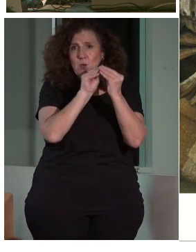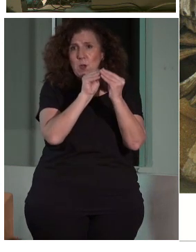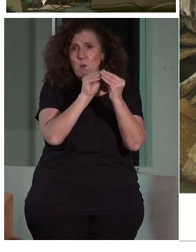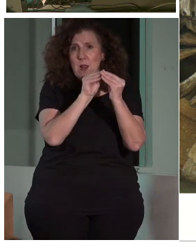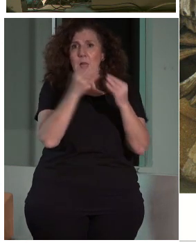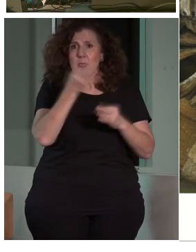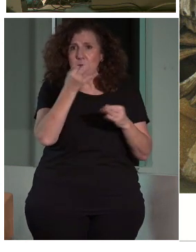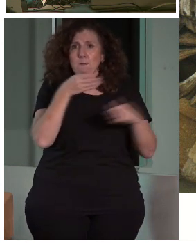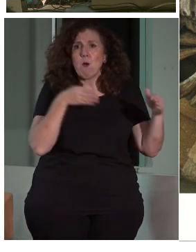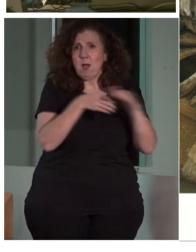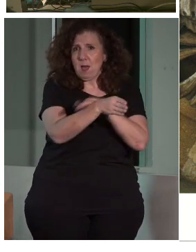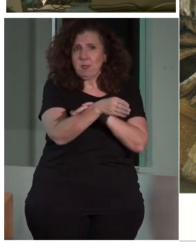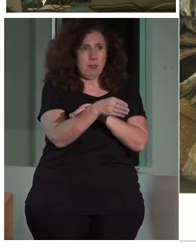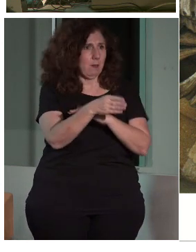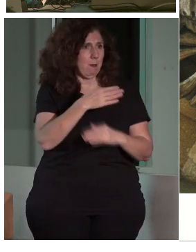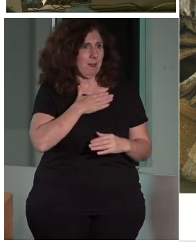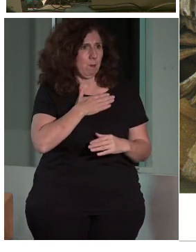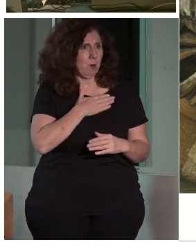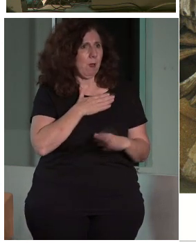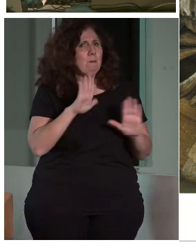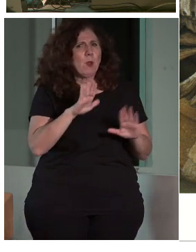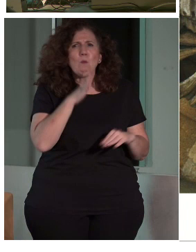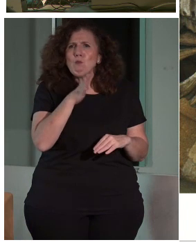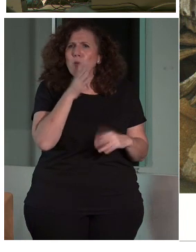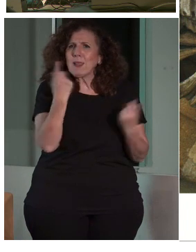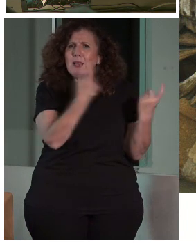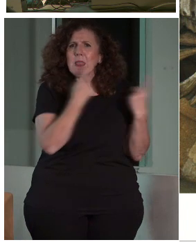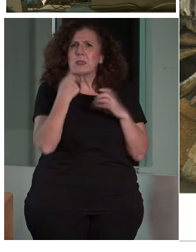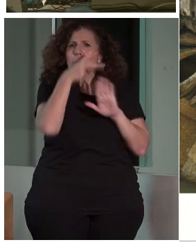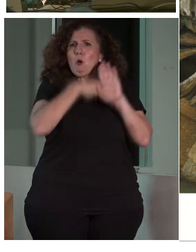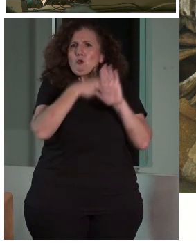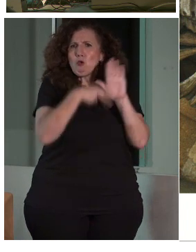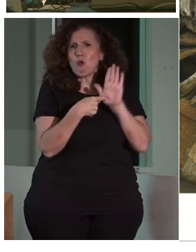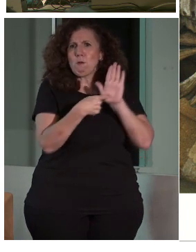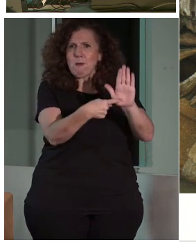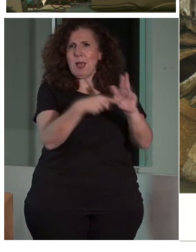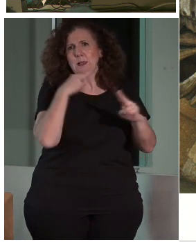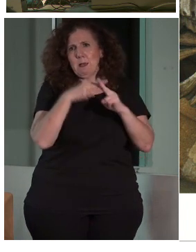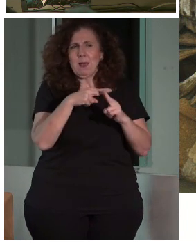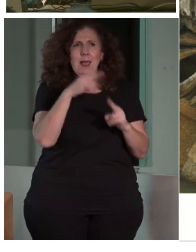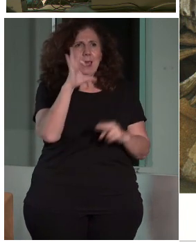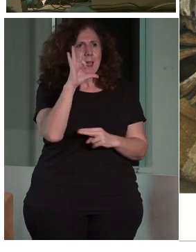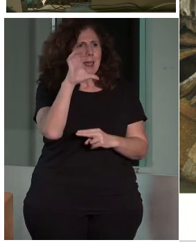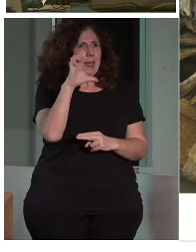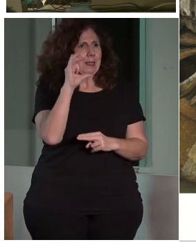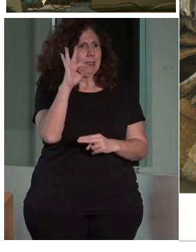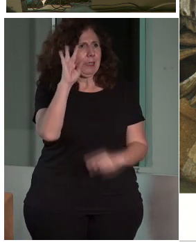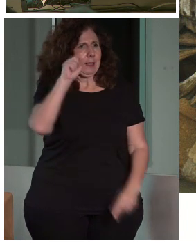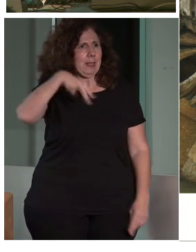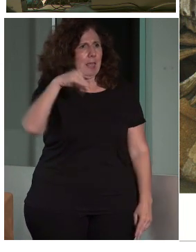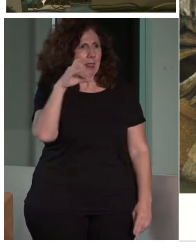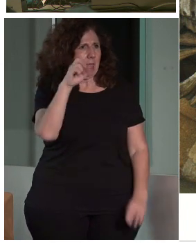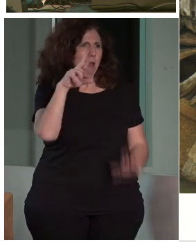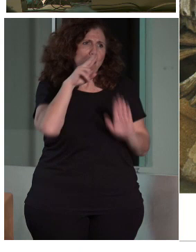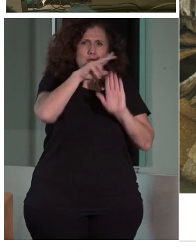muchas muestras de por qué, ¿no? Pero ¿por qué un estándar? ¿Por qué necesitamos una norma que nos diga lo que nos va a